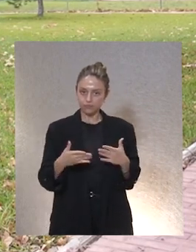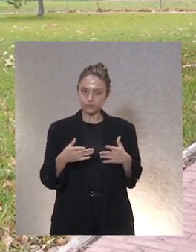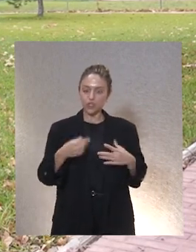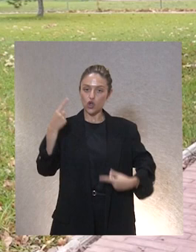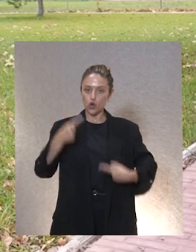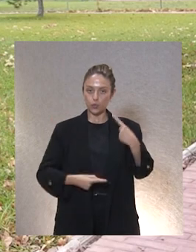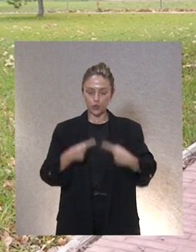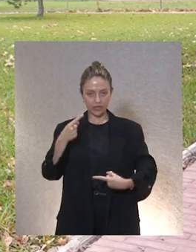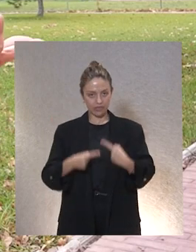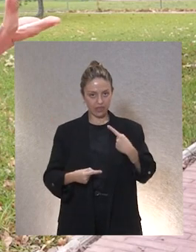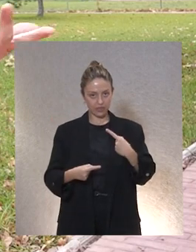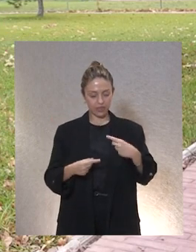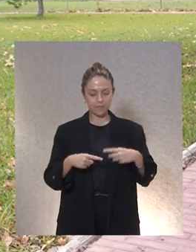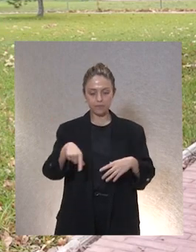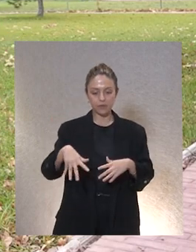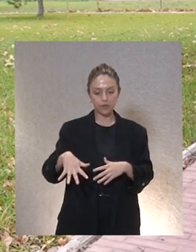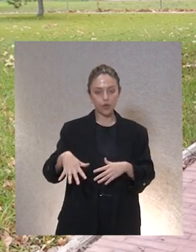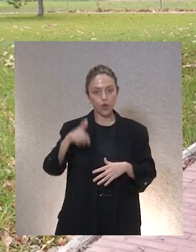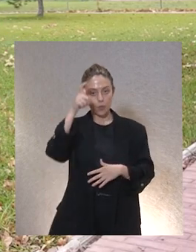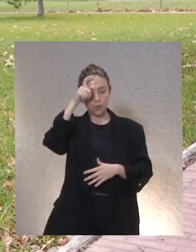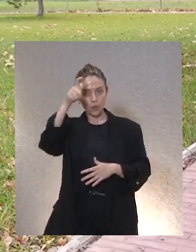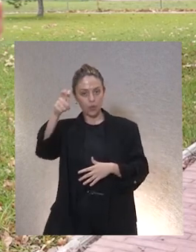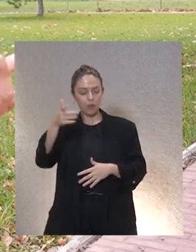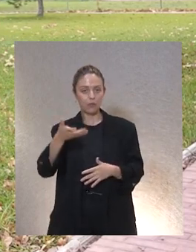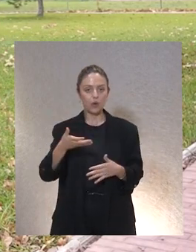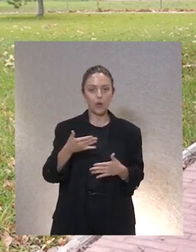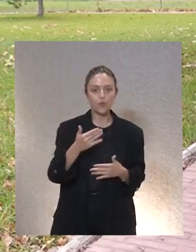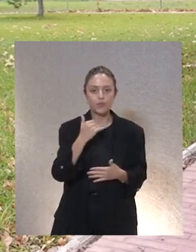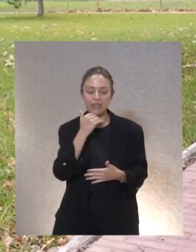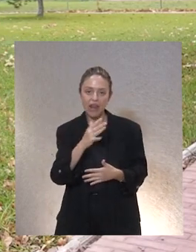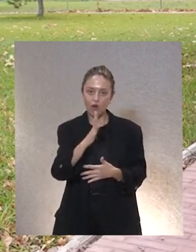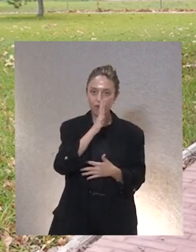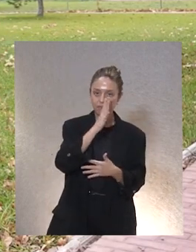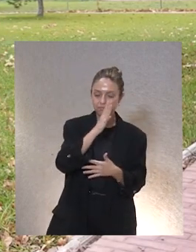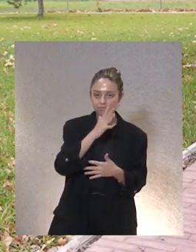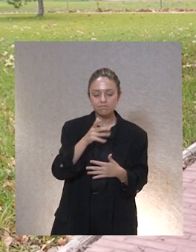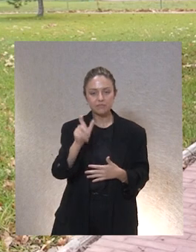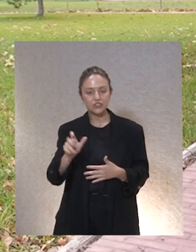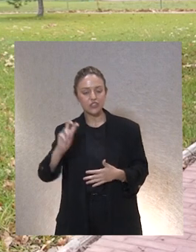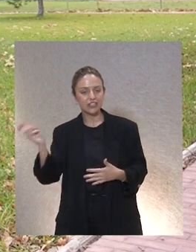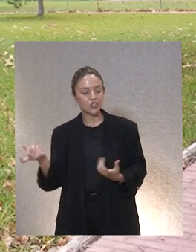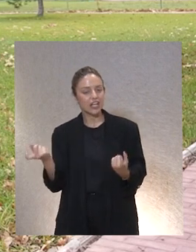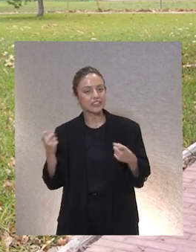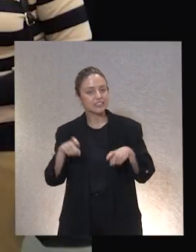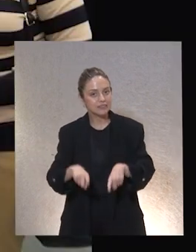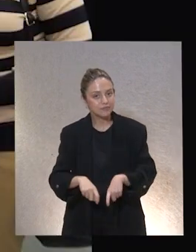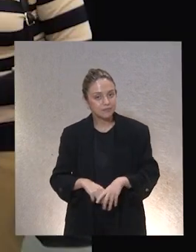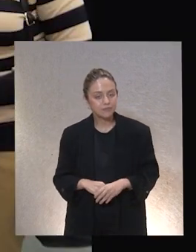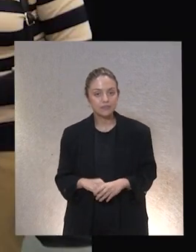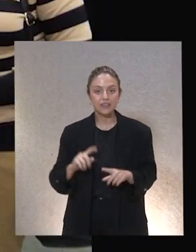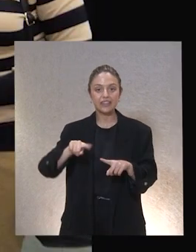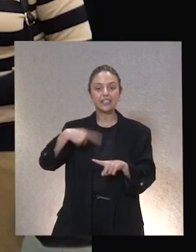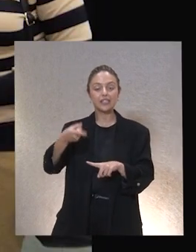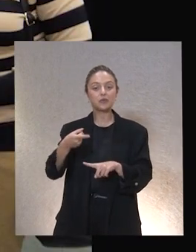empezamos con paseos por aquí por el pueblo ir a tomar algo con los demás luego empezamos a ir a